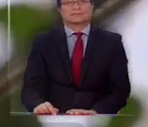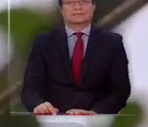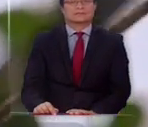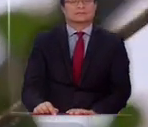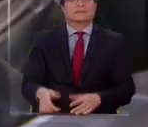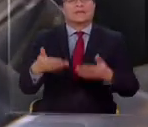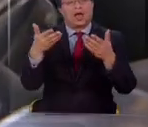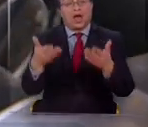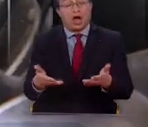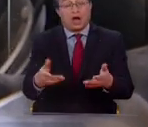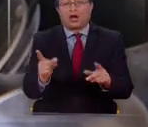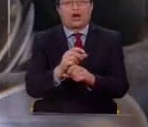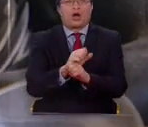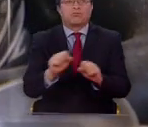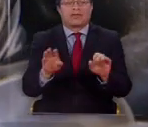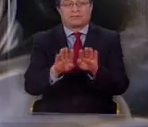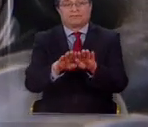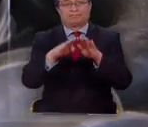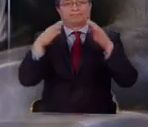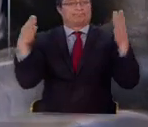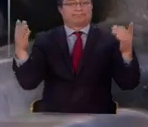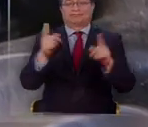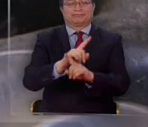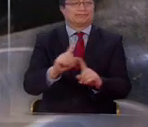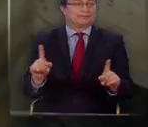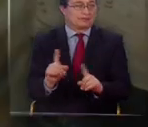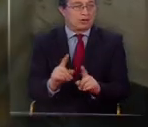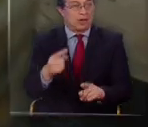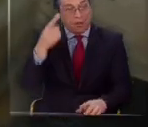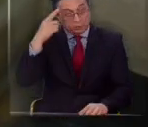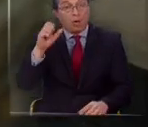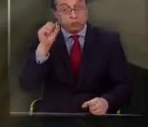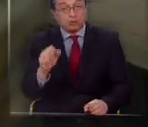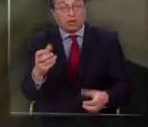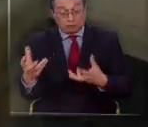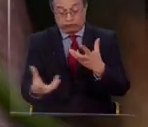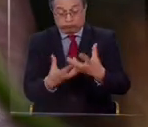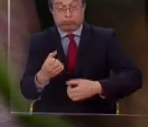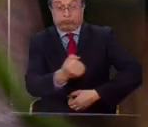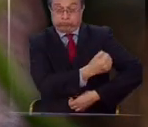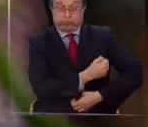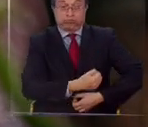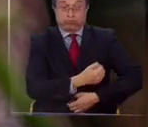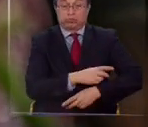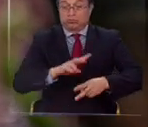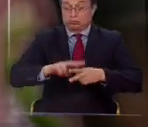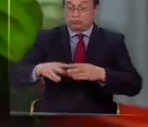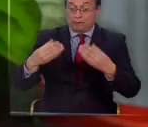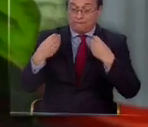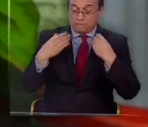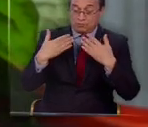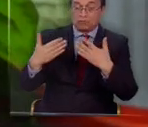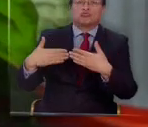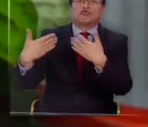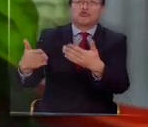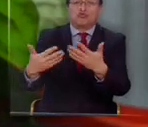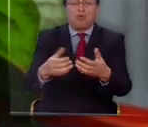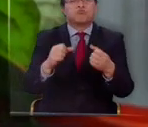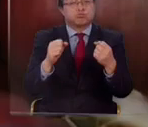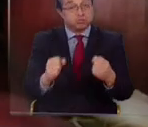Ahora no pueden abrir sus puertas al público, pero sí pueden cocinar y contribuir con productos frescos y sustentables.